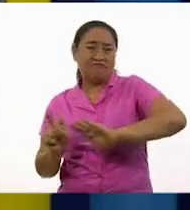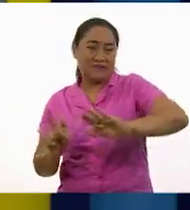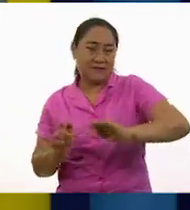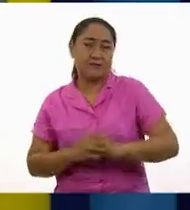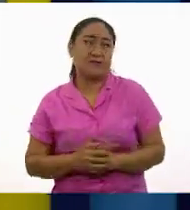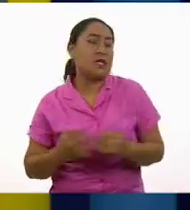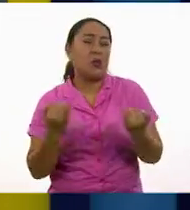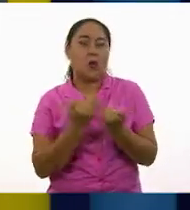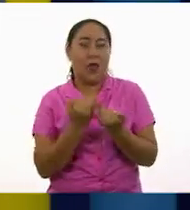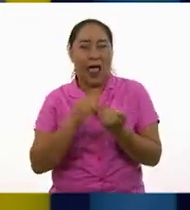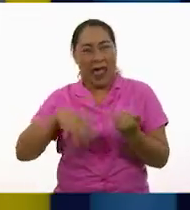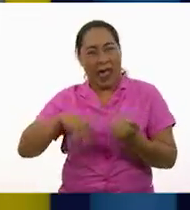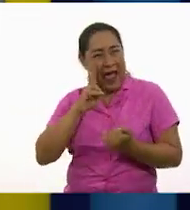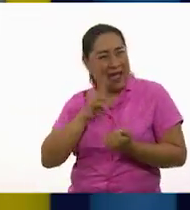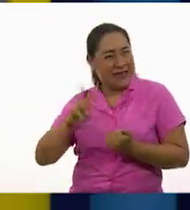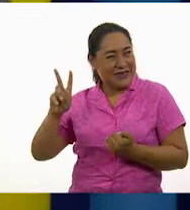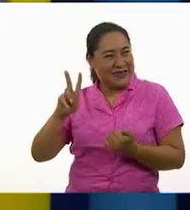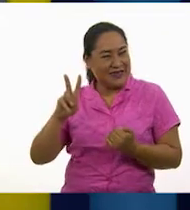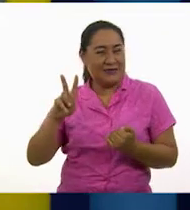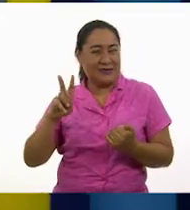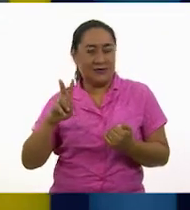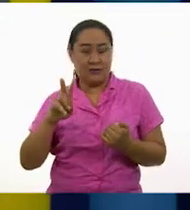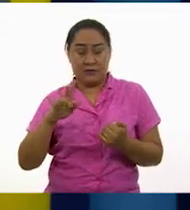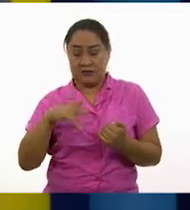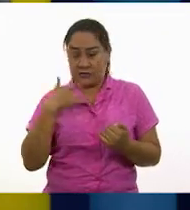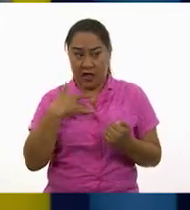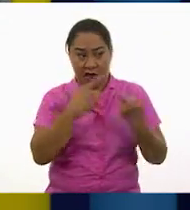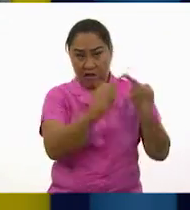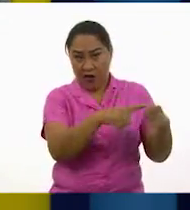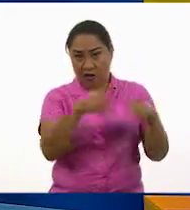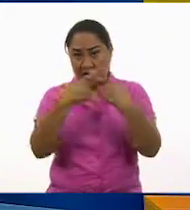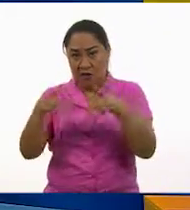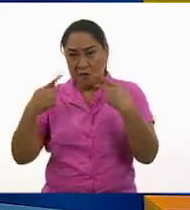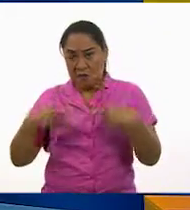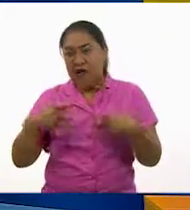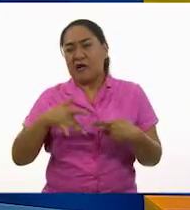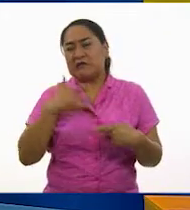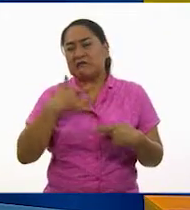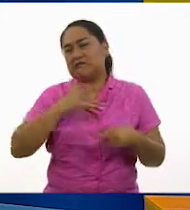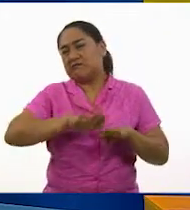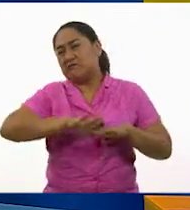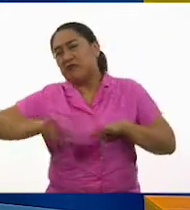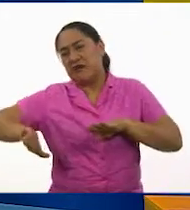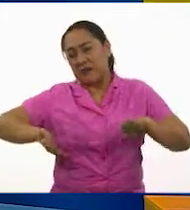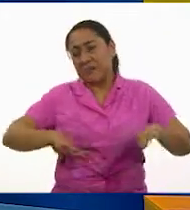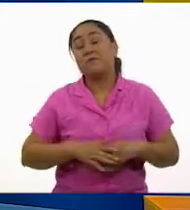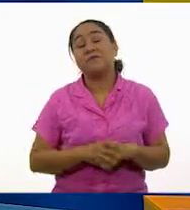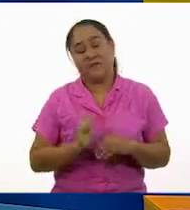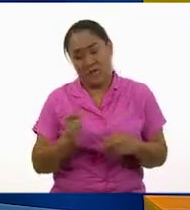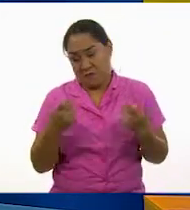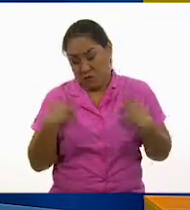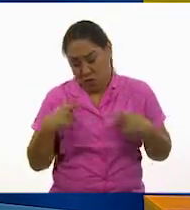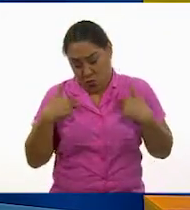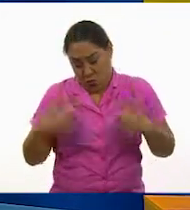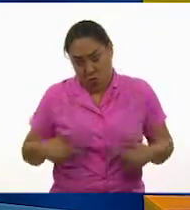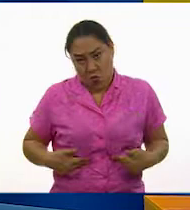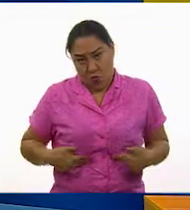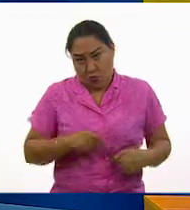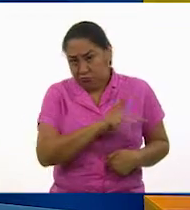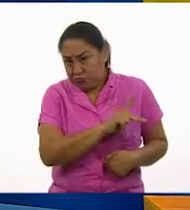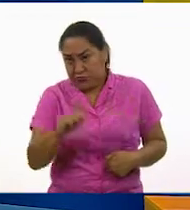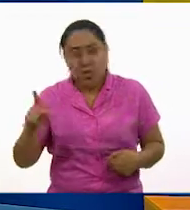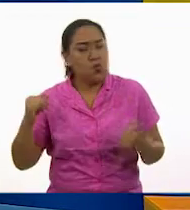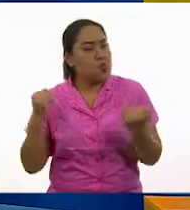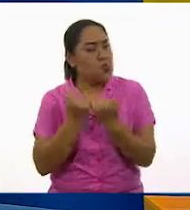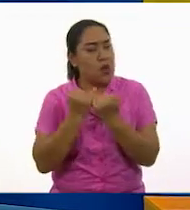personas del video, que por verse diferentes a uno, los hacen menos. Los seres humanos somos iguales. Tenemos las